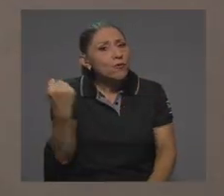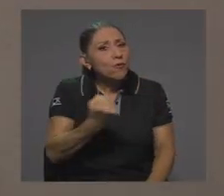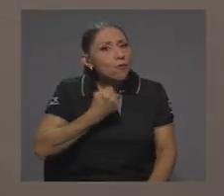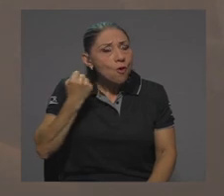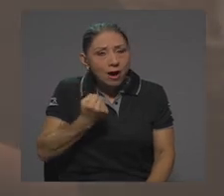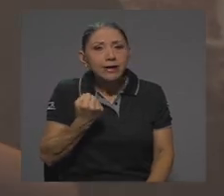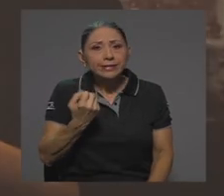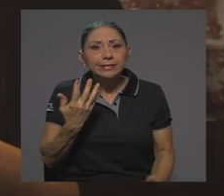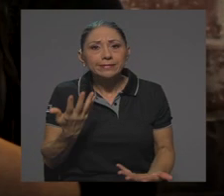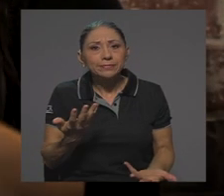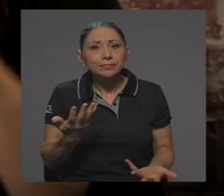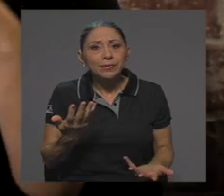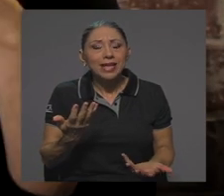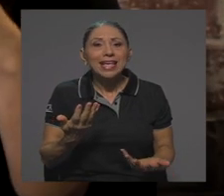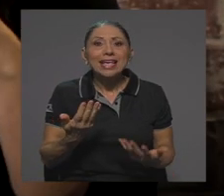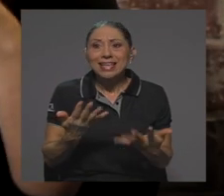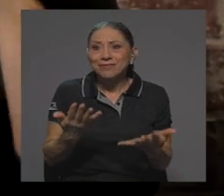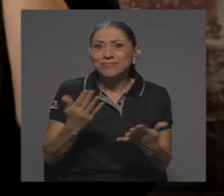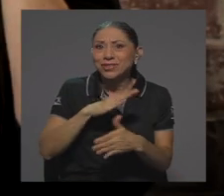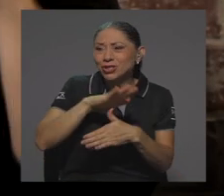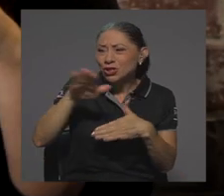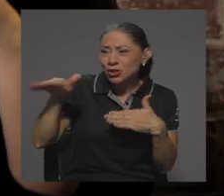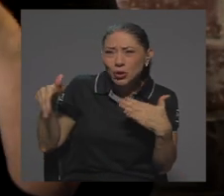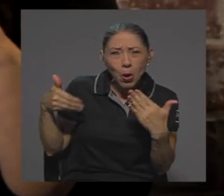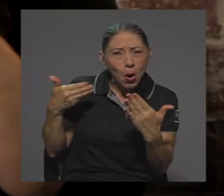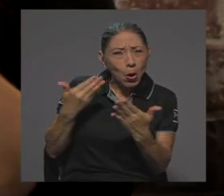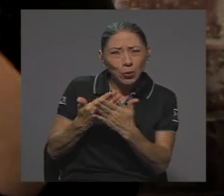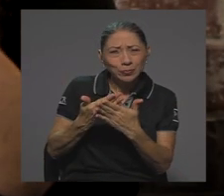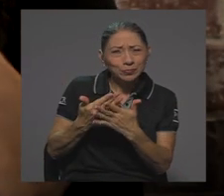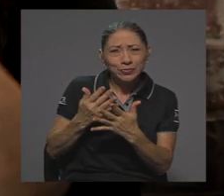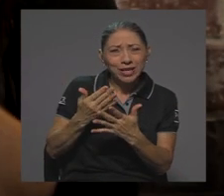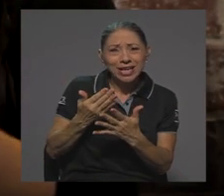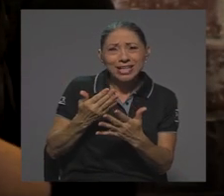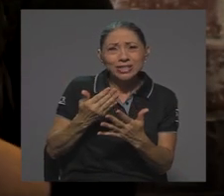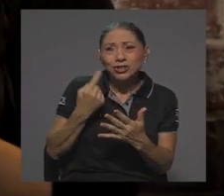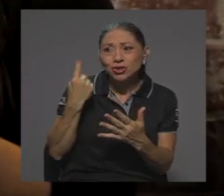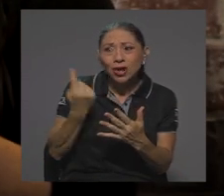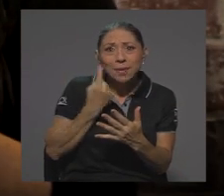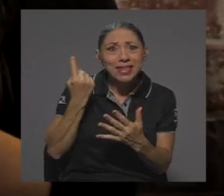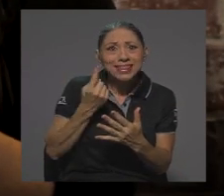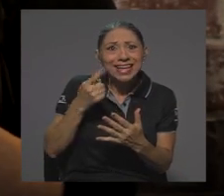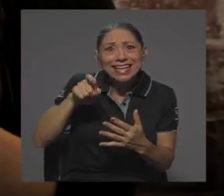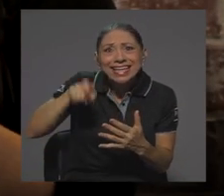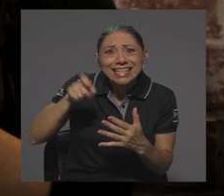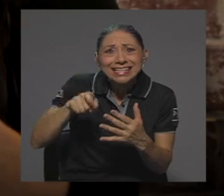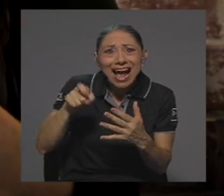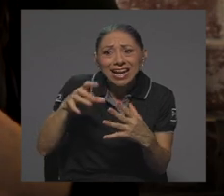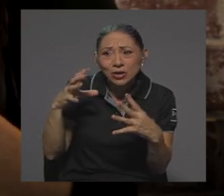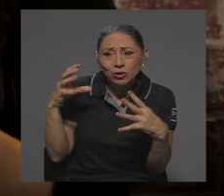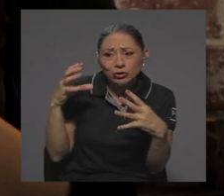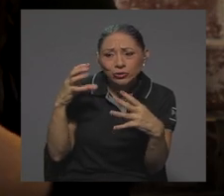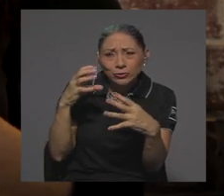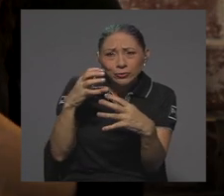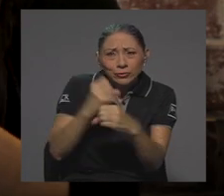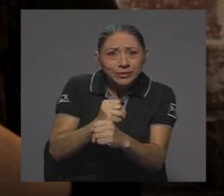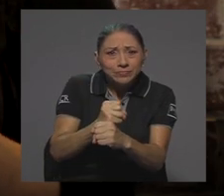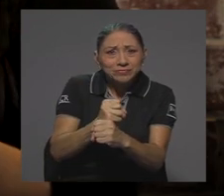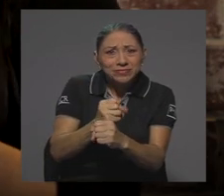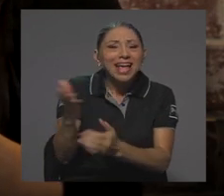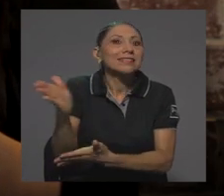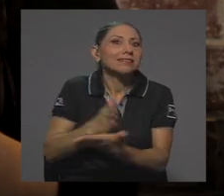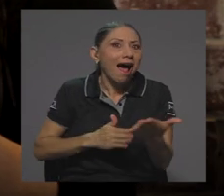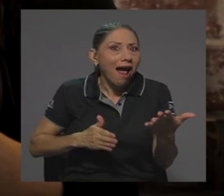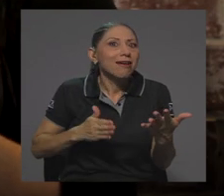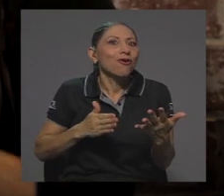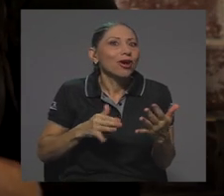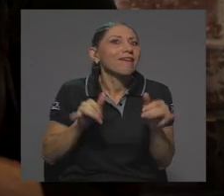y el hecho de sintetizar estrictamente lo necesario fue algo que creo que me va a quedar para